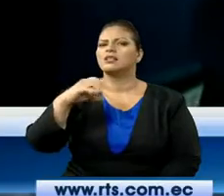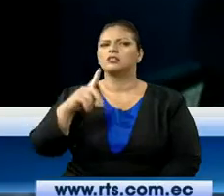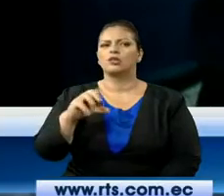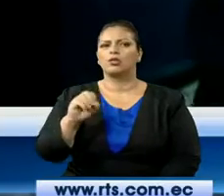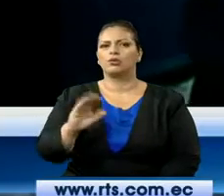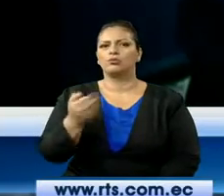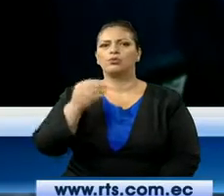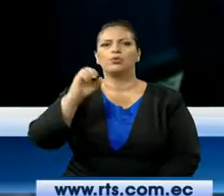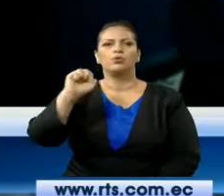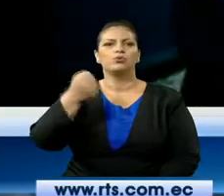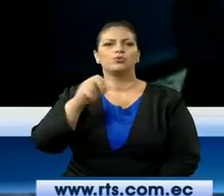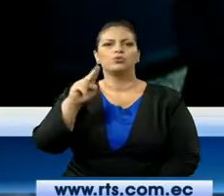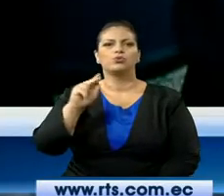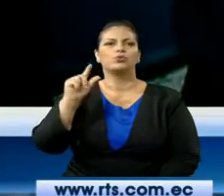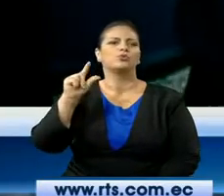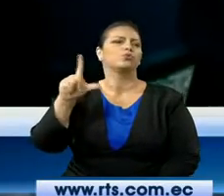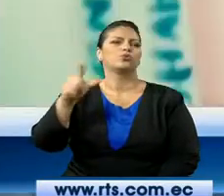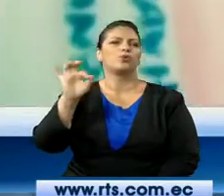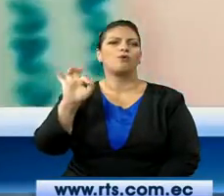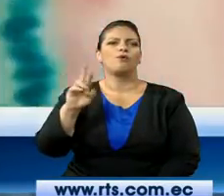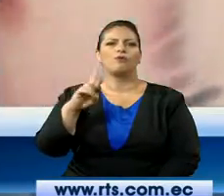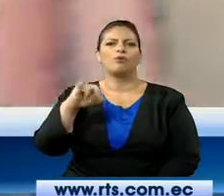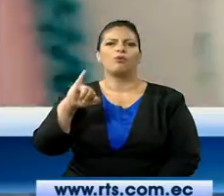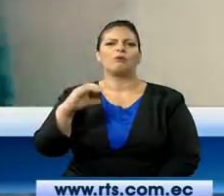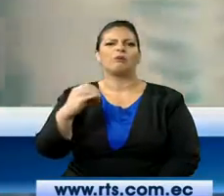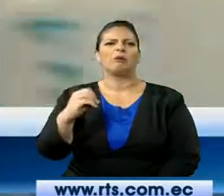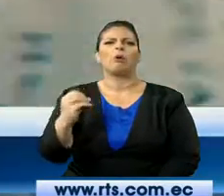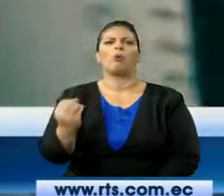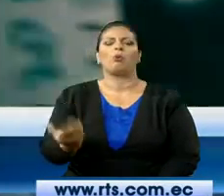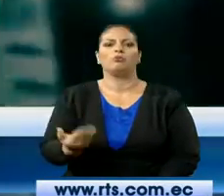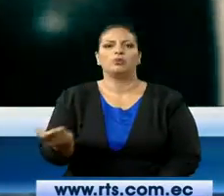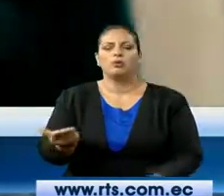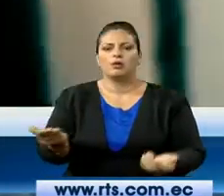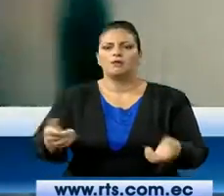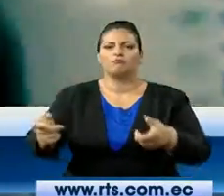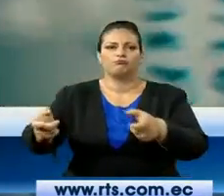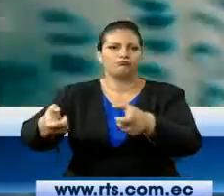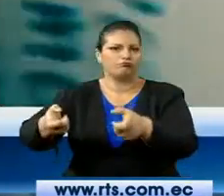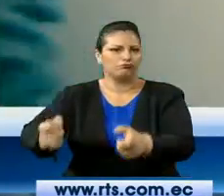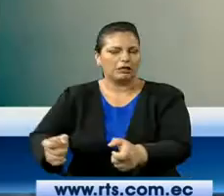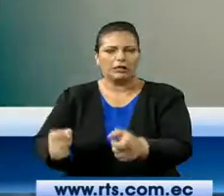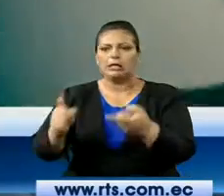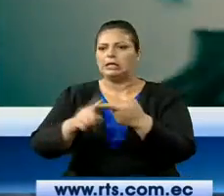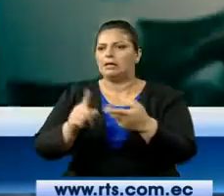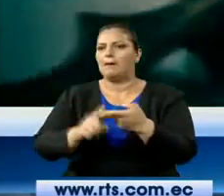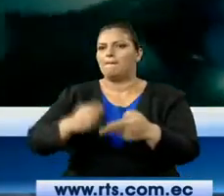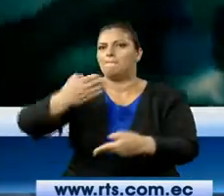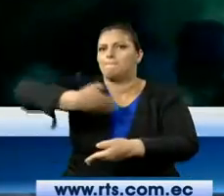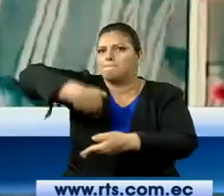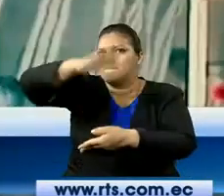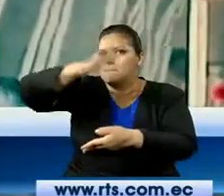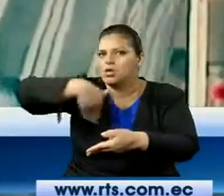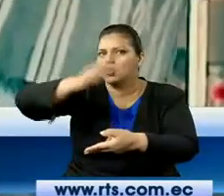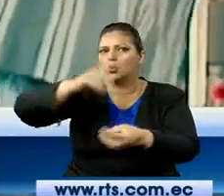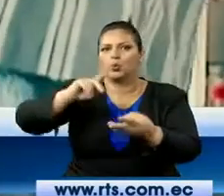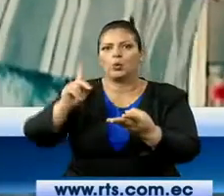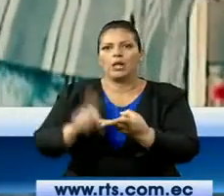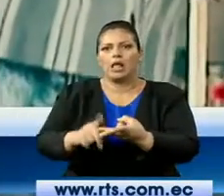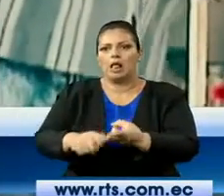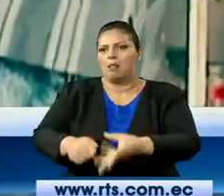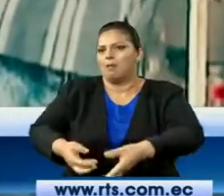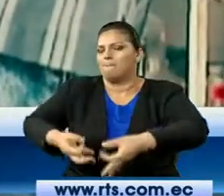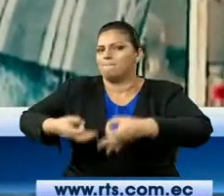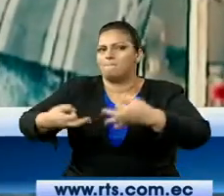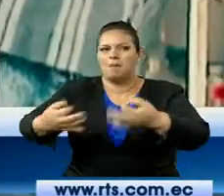se utiliza en las industrias de petróleo, baterías, pinturas, textiles y papeles. Pero cualquiera no puede